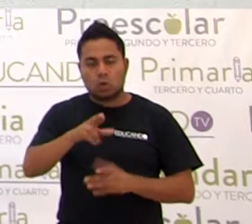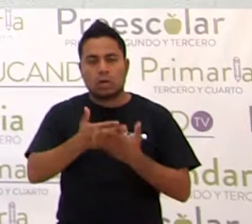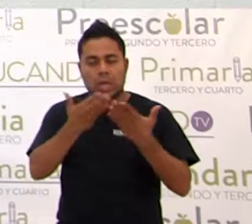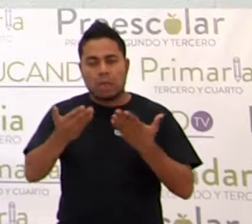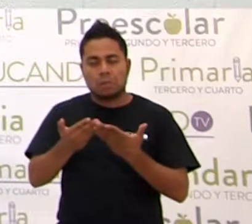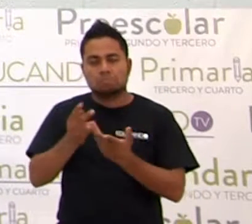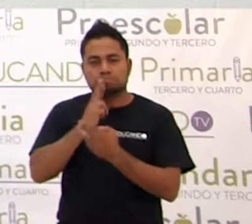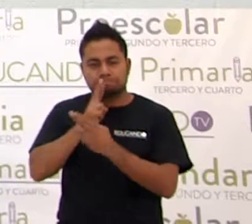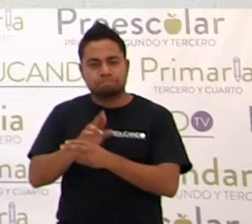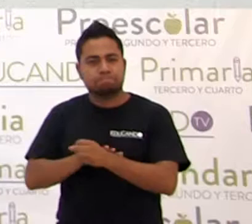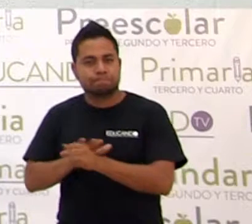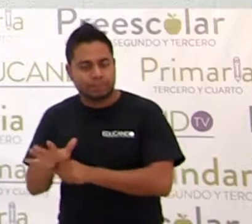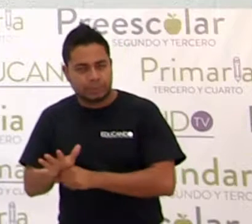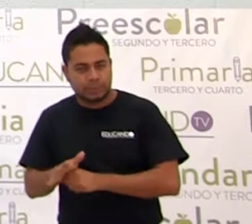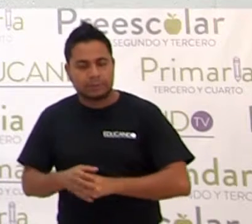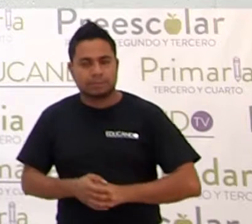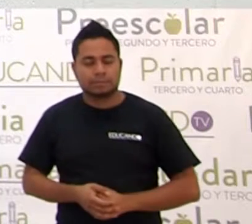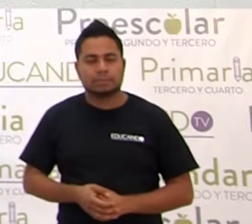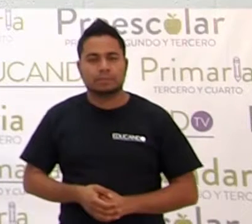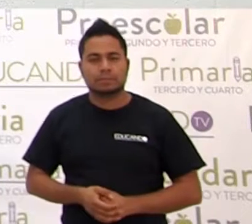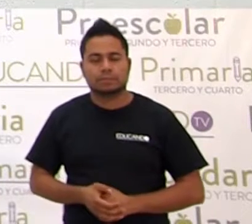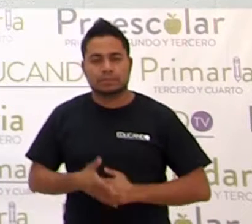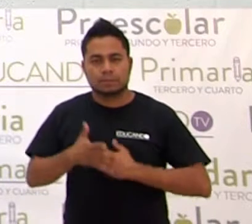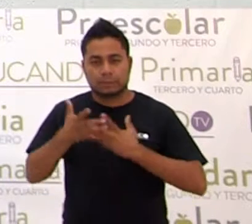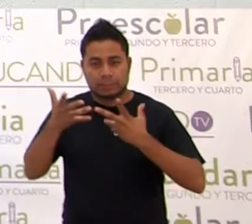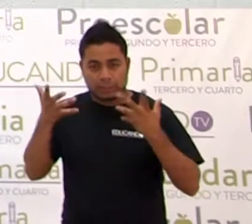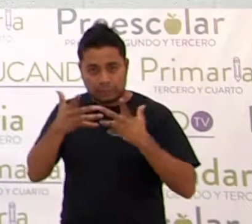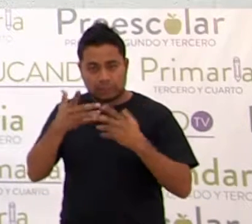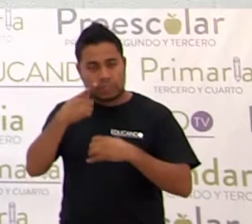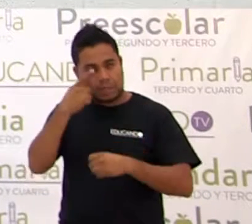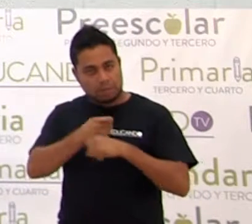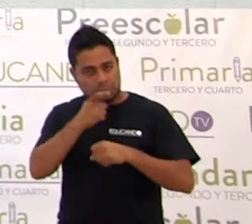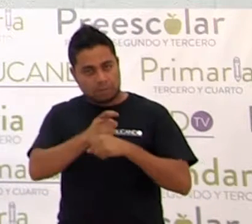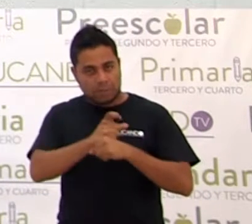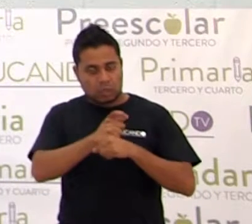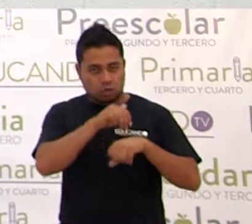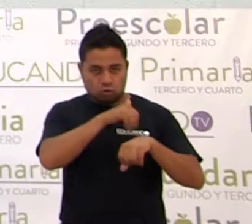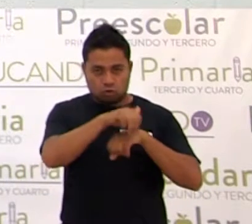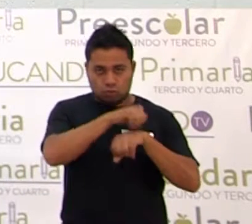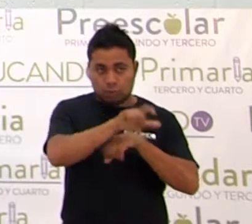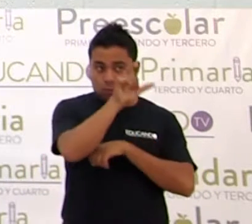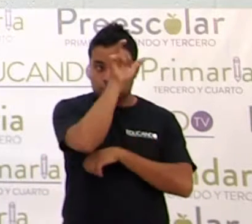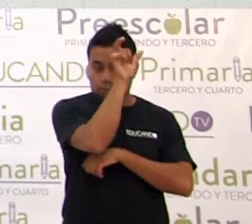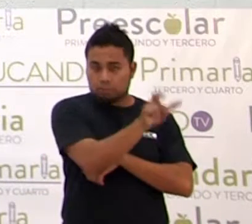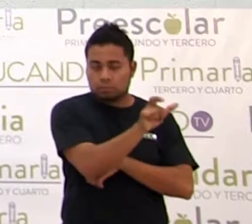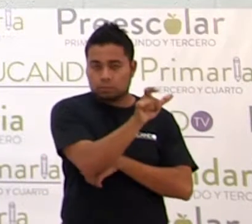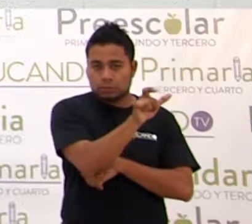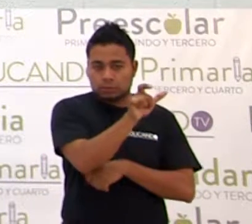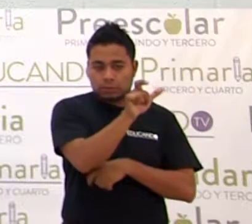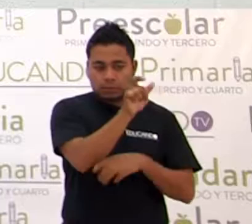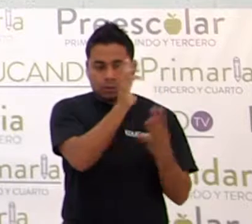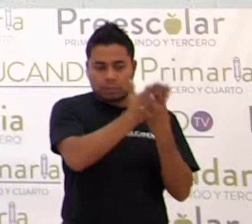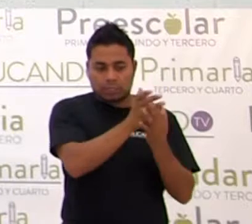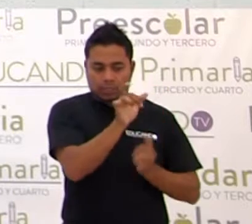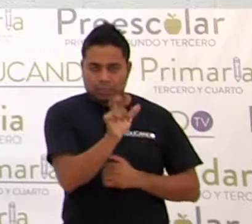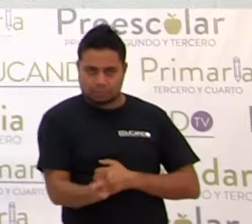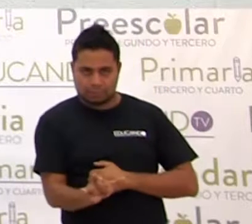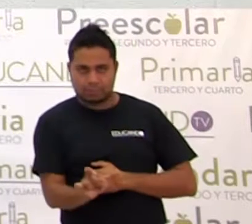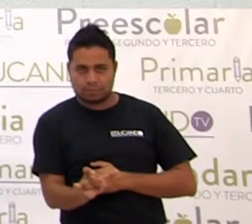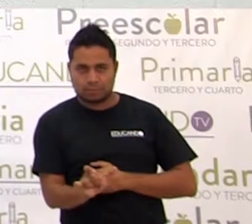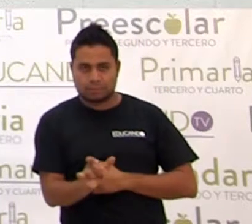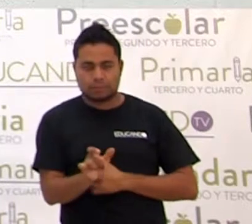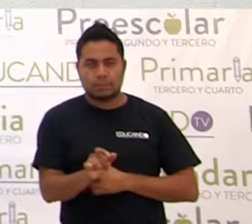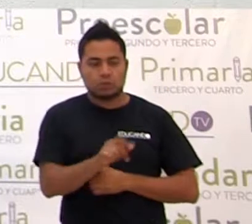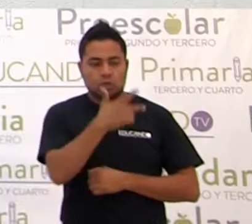Ahora, lo que vamos a hacer, vamos a dividir primero, el primer dividendo entre el divisor. ¿Sí?